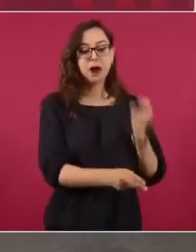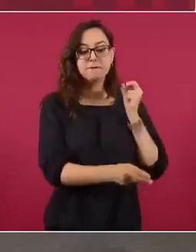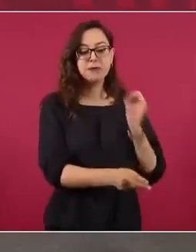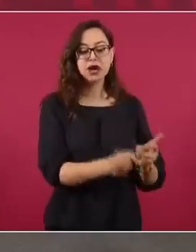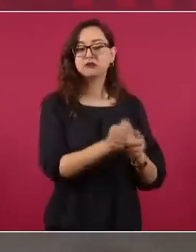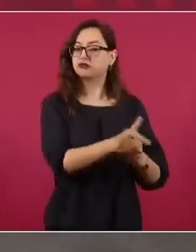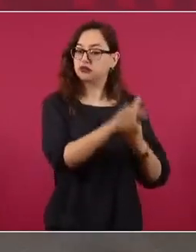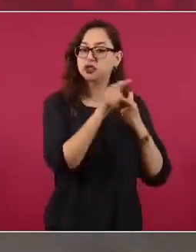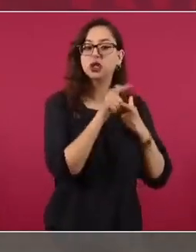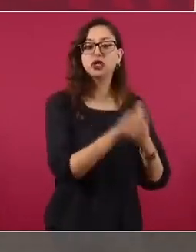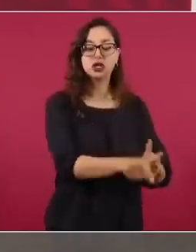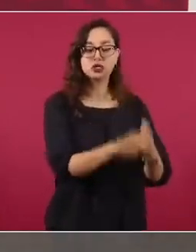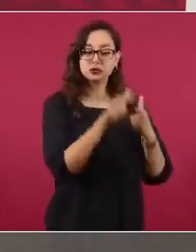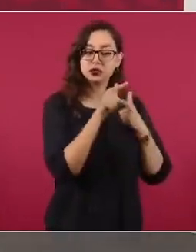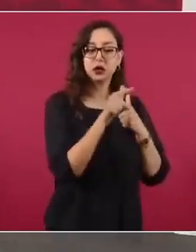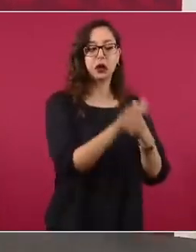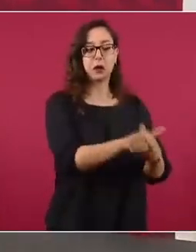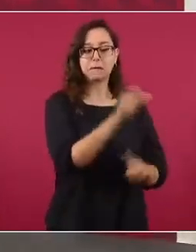van a seguir